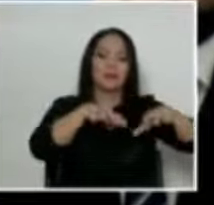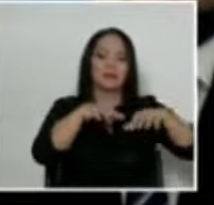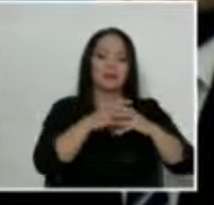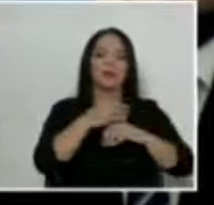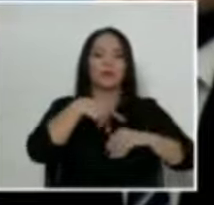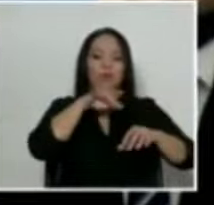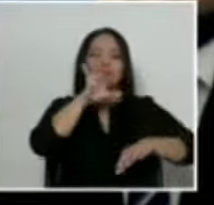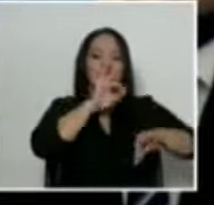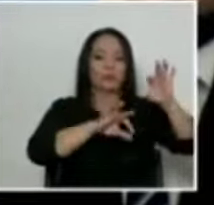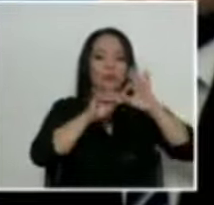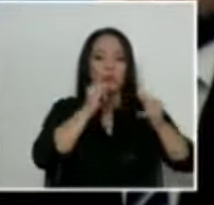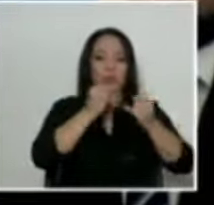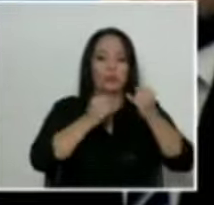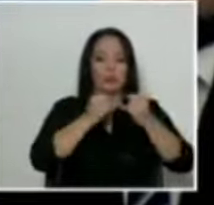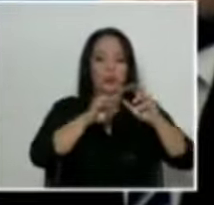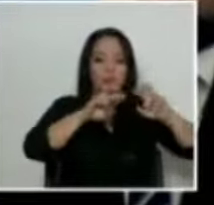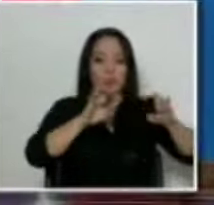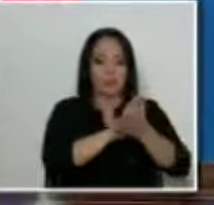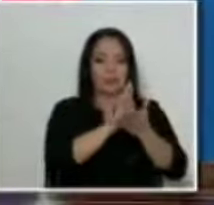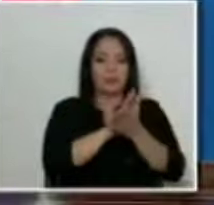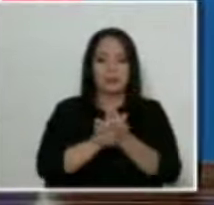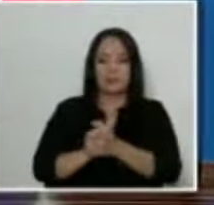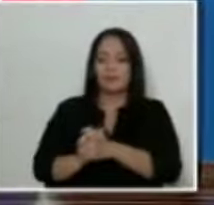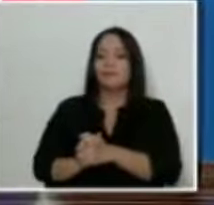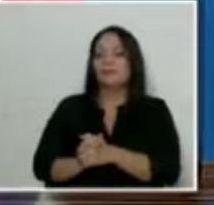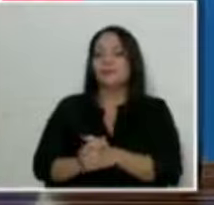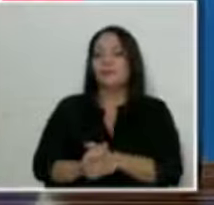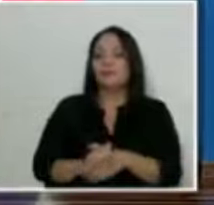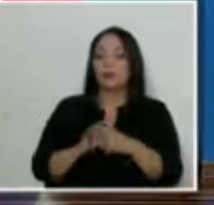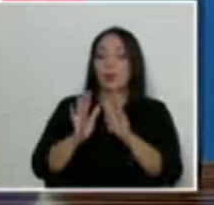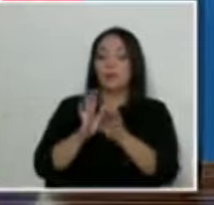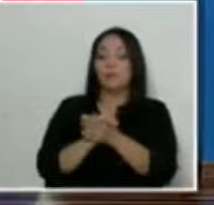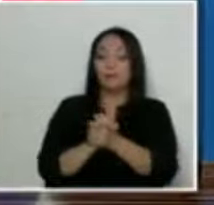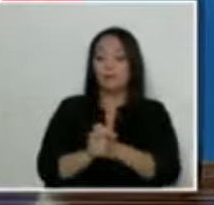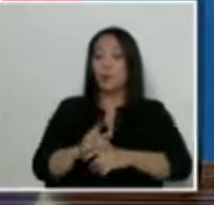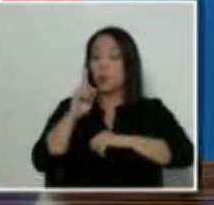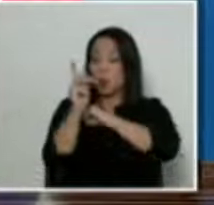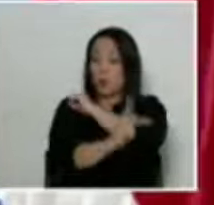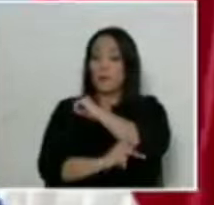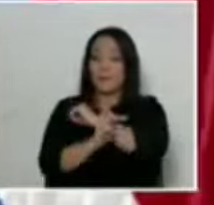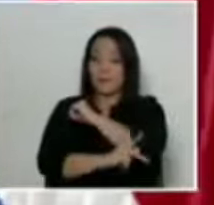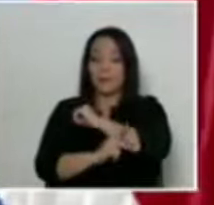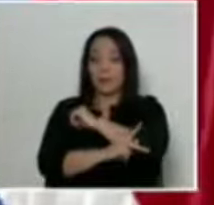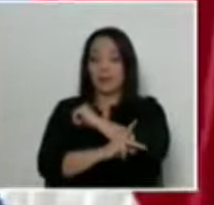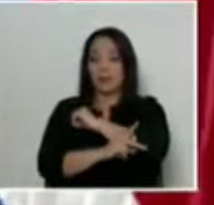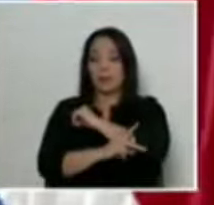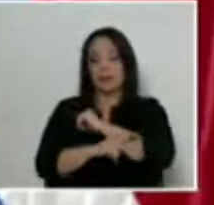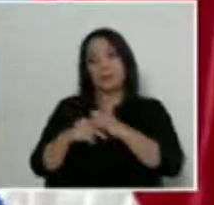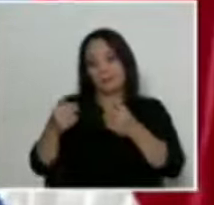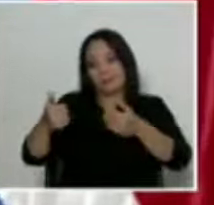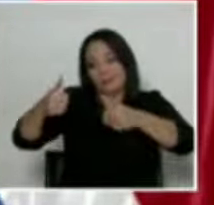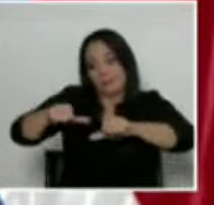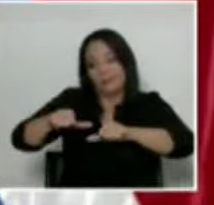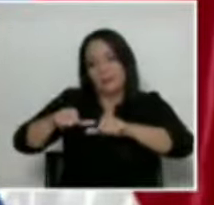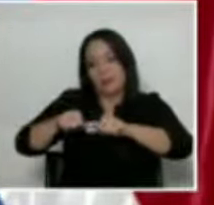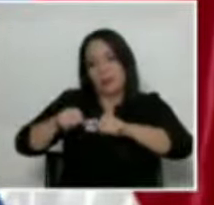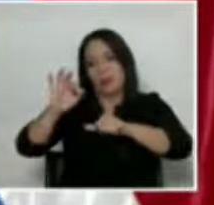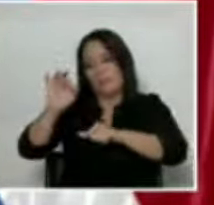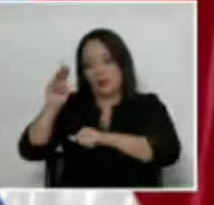hemos encontrado con el último análisis. Y entonces, bueno, un país que está bajo un acuerdo de Fondo Monetario Internacional,